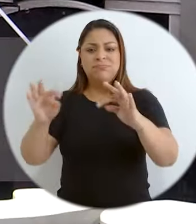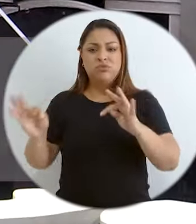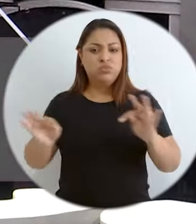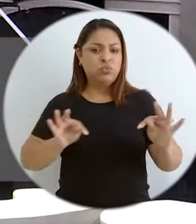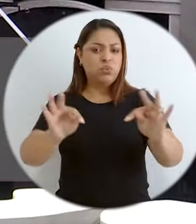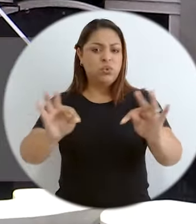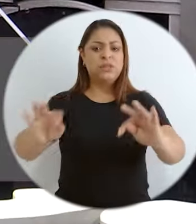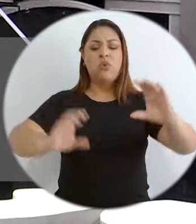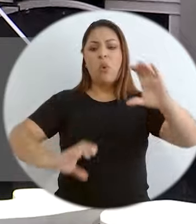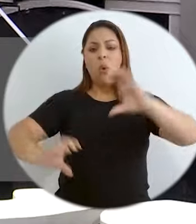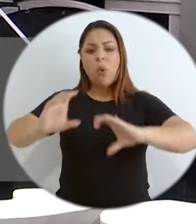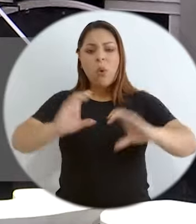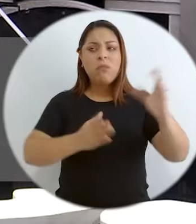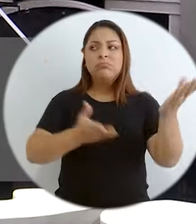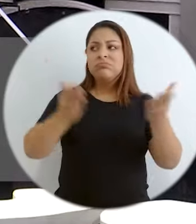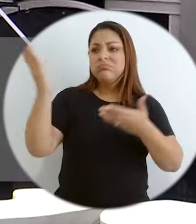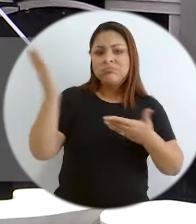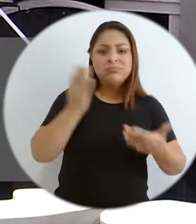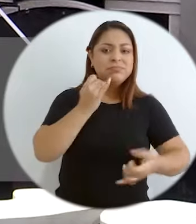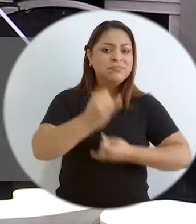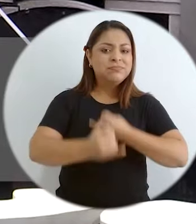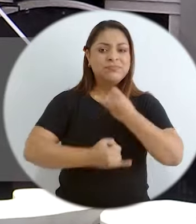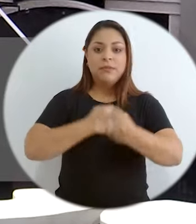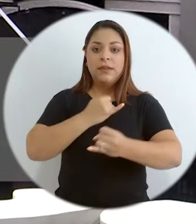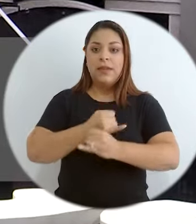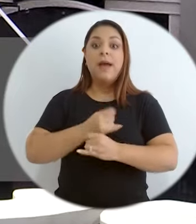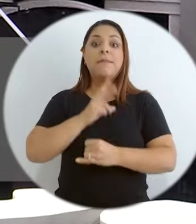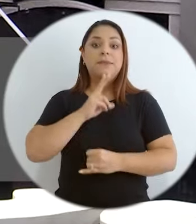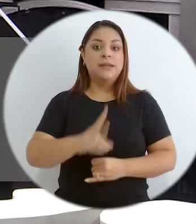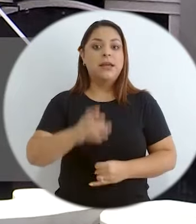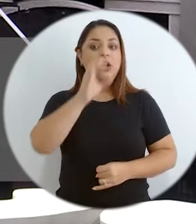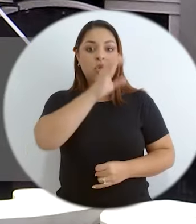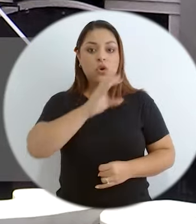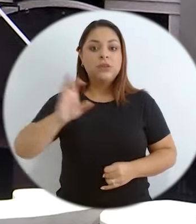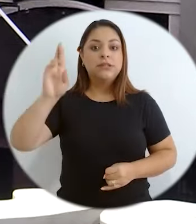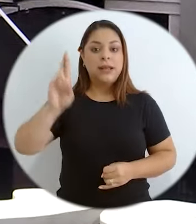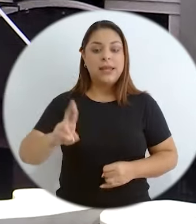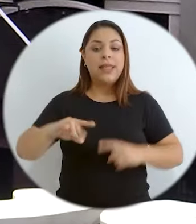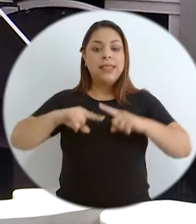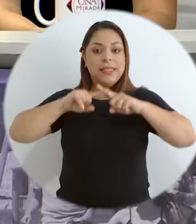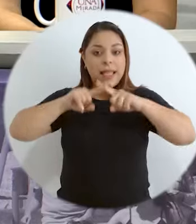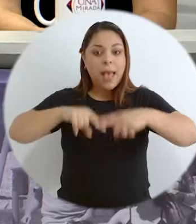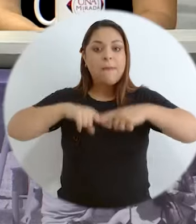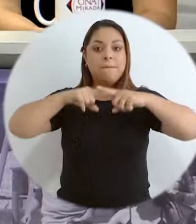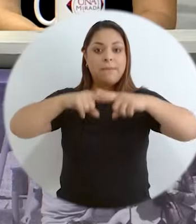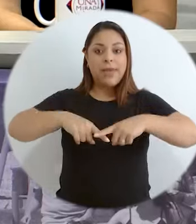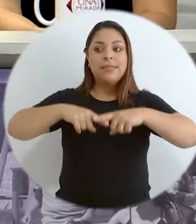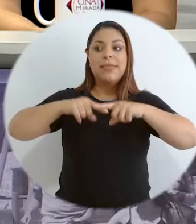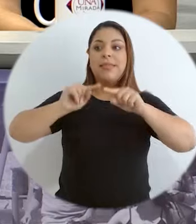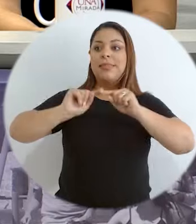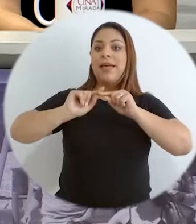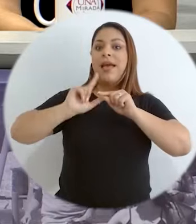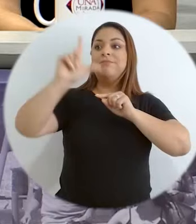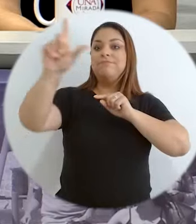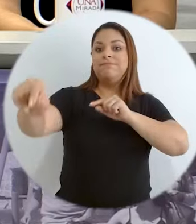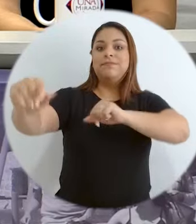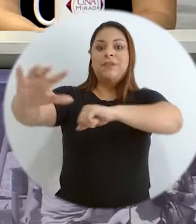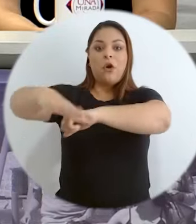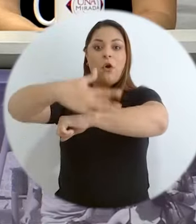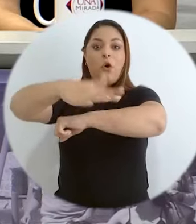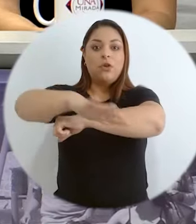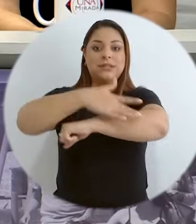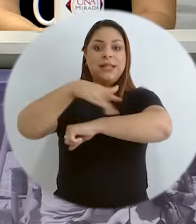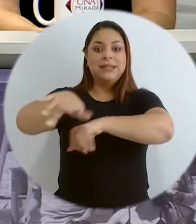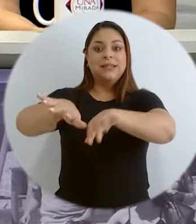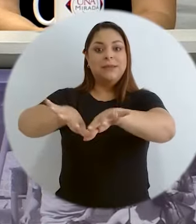biodiversidad, turismo, comercio internacional. Es decir, somos un país que depende y que